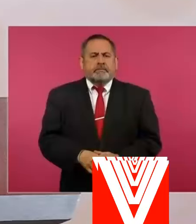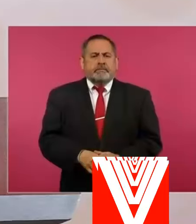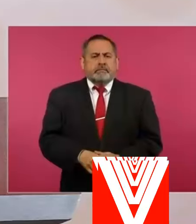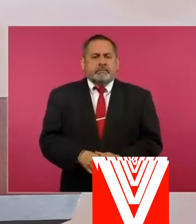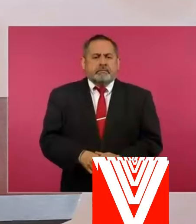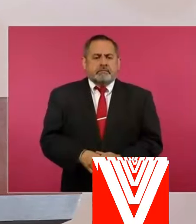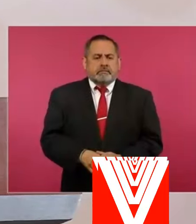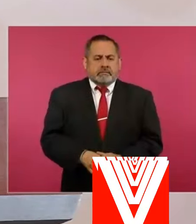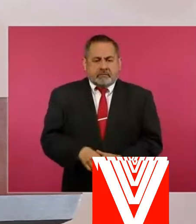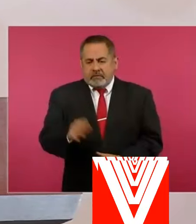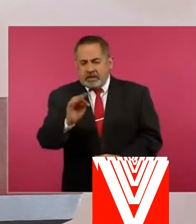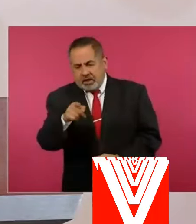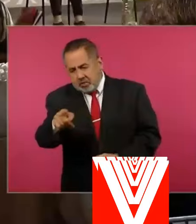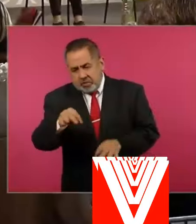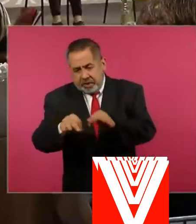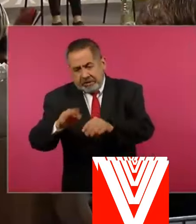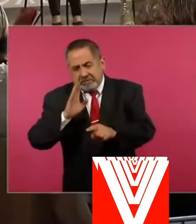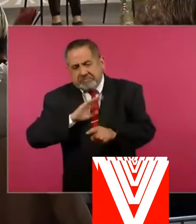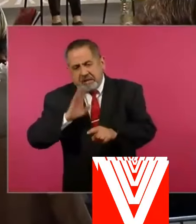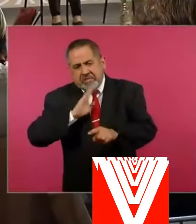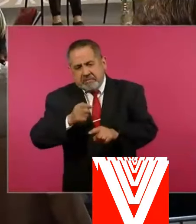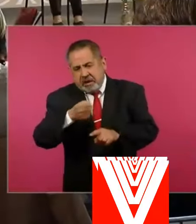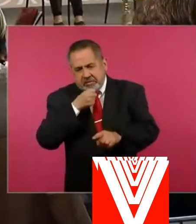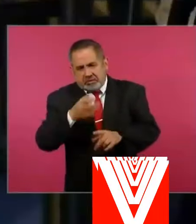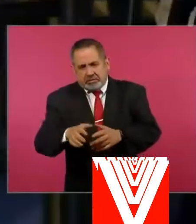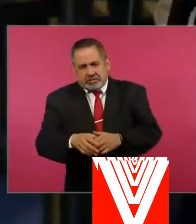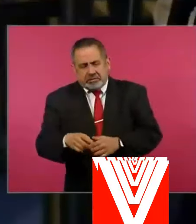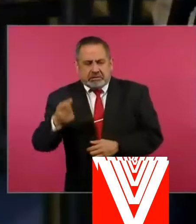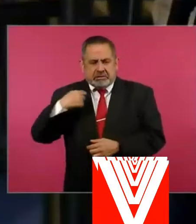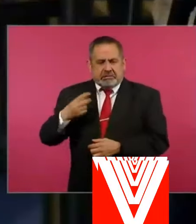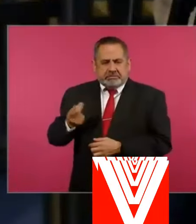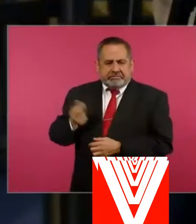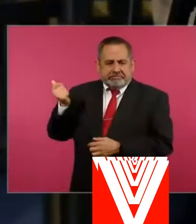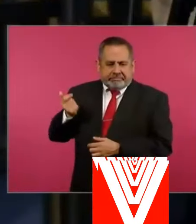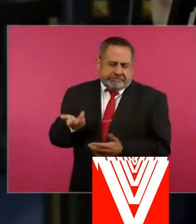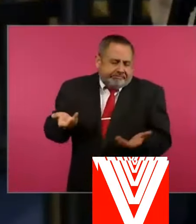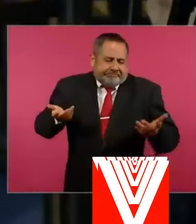Si tú haces mal tu trabajo... Pues seguro se me corre. Claro.